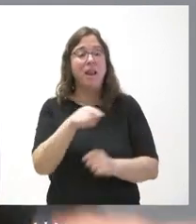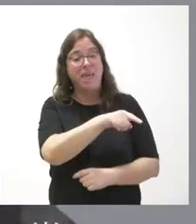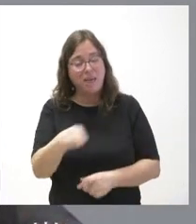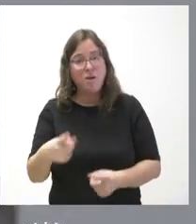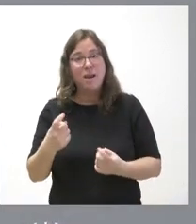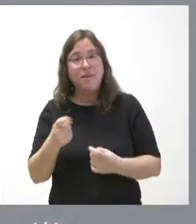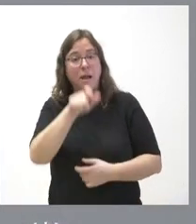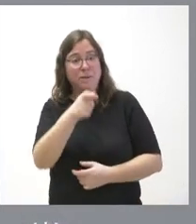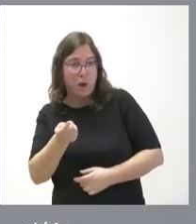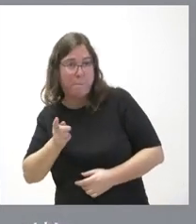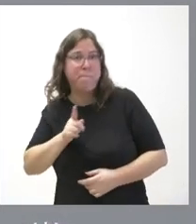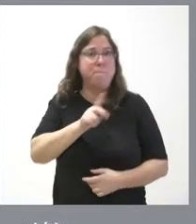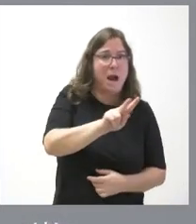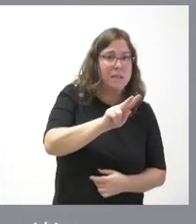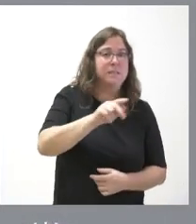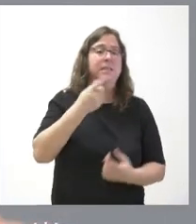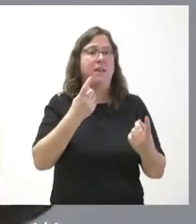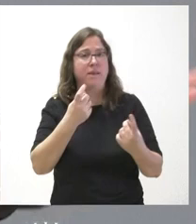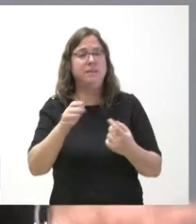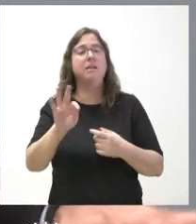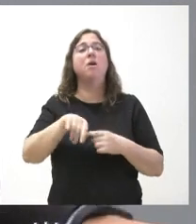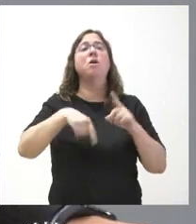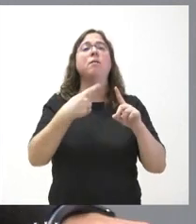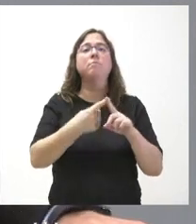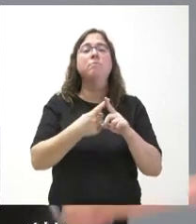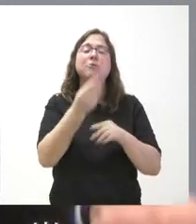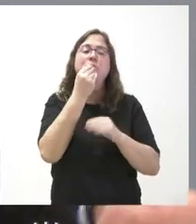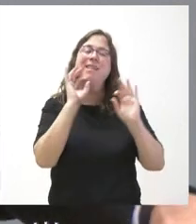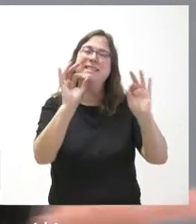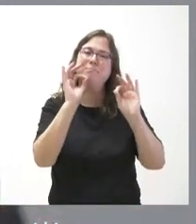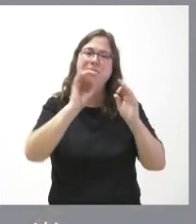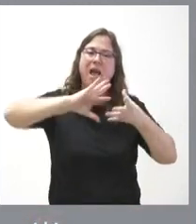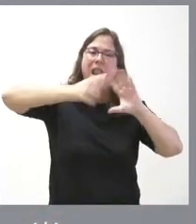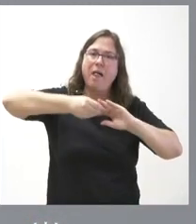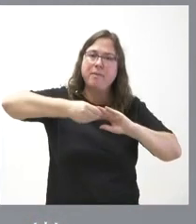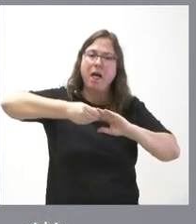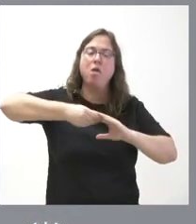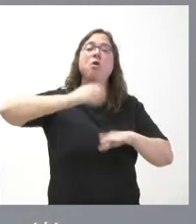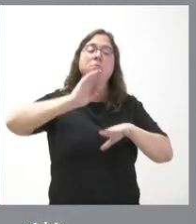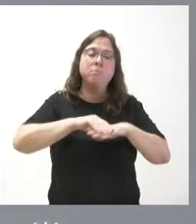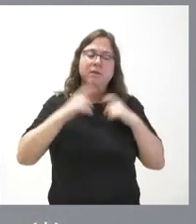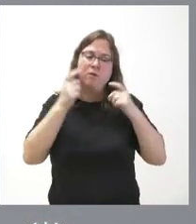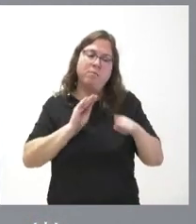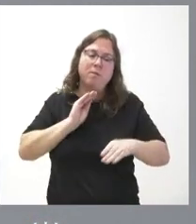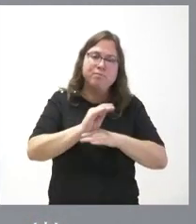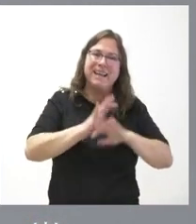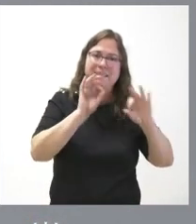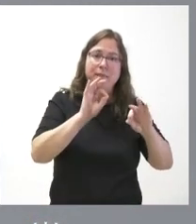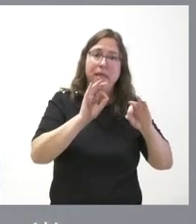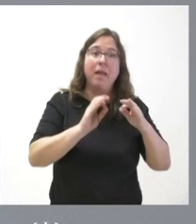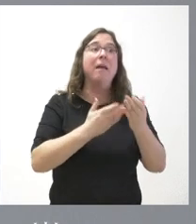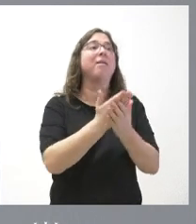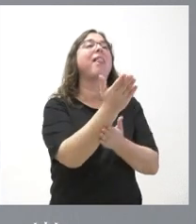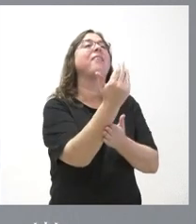más personal y que necesitan un menú específico y hacemos el esfuerzo para poderlo financiar y no pedimos la